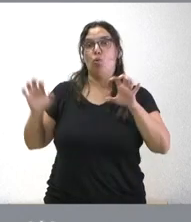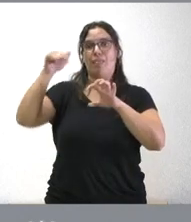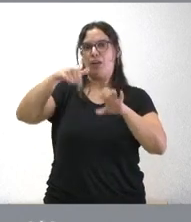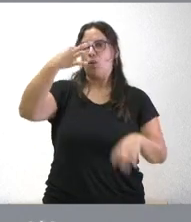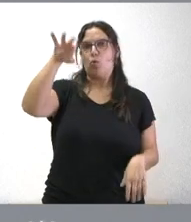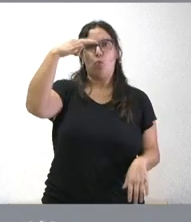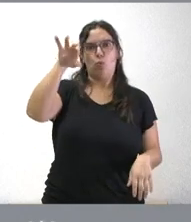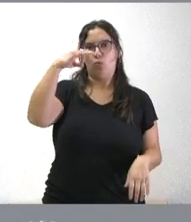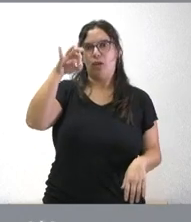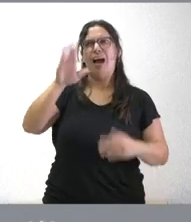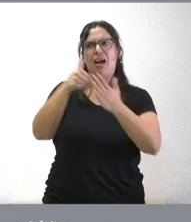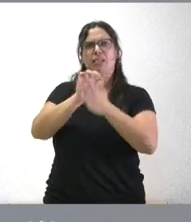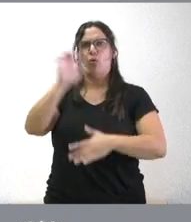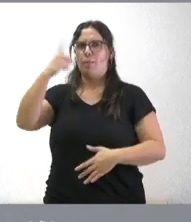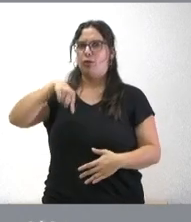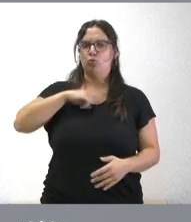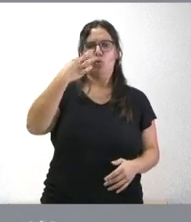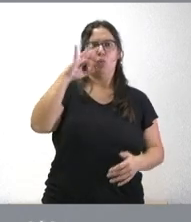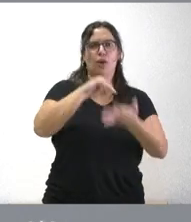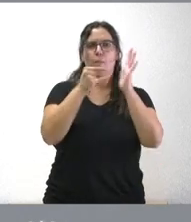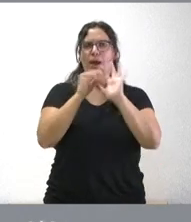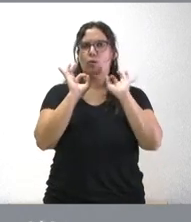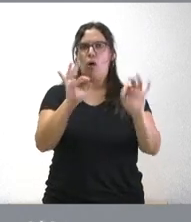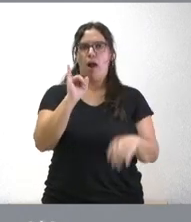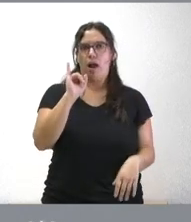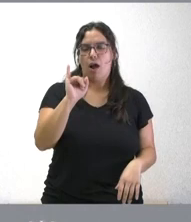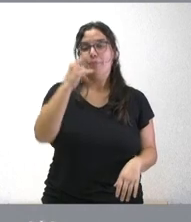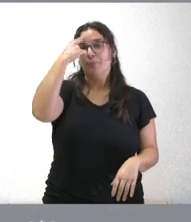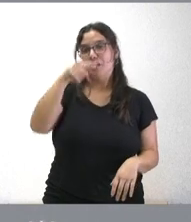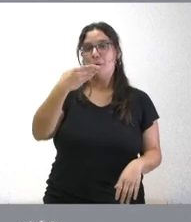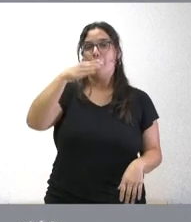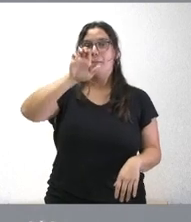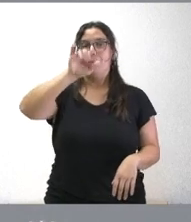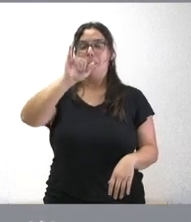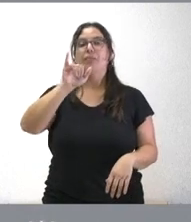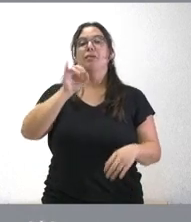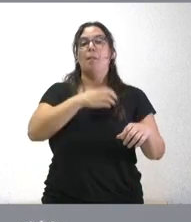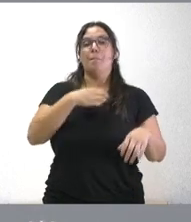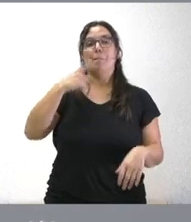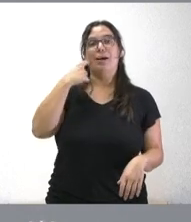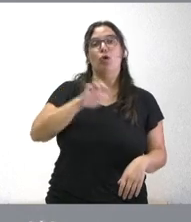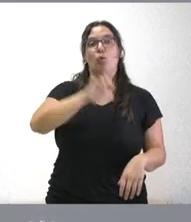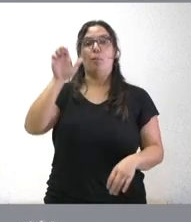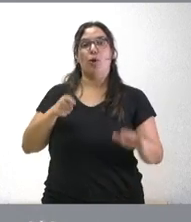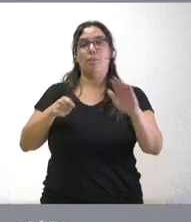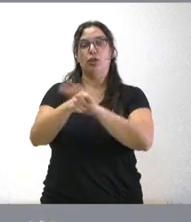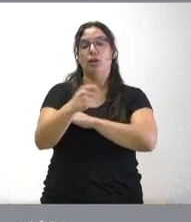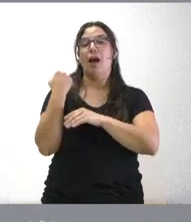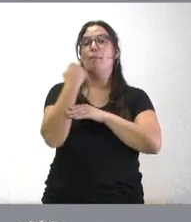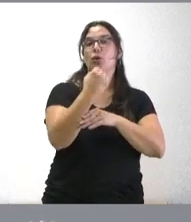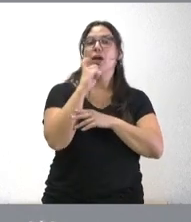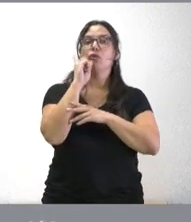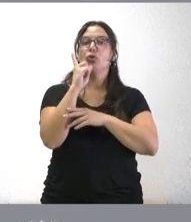momento incluso en el contexto europeo un plan de estas características saben ustedes que el BEI el Banco Europeo de Inversiones apoya solo proyectos de inversión